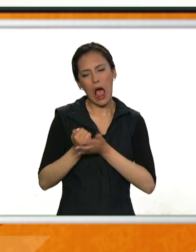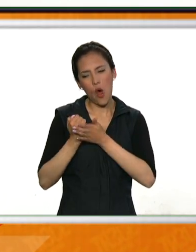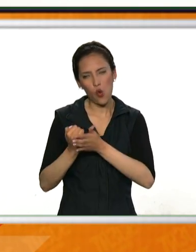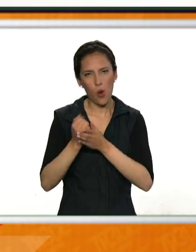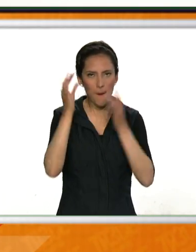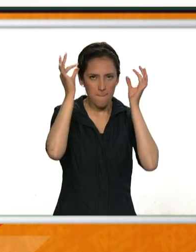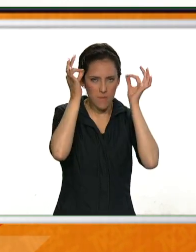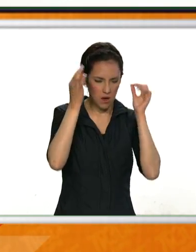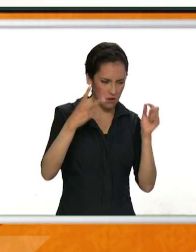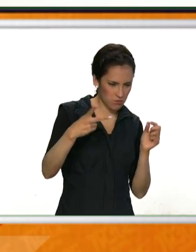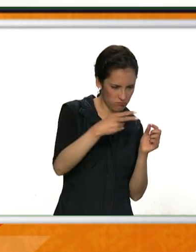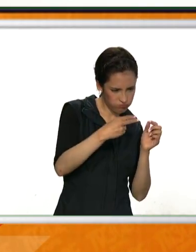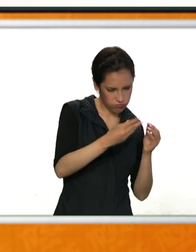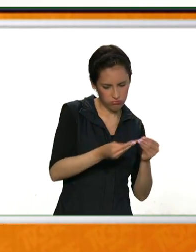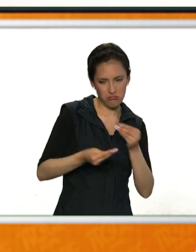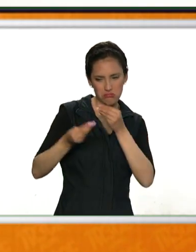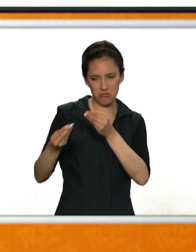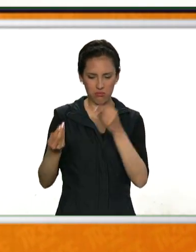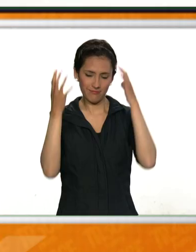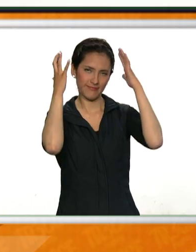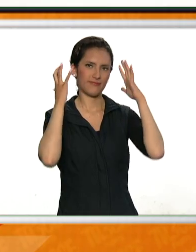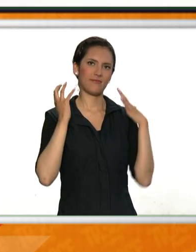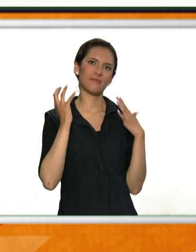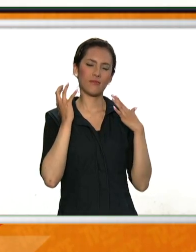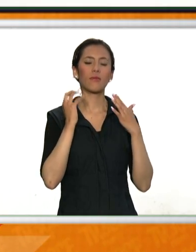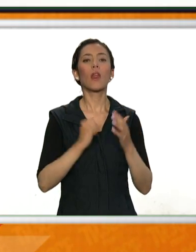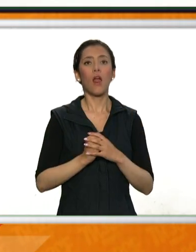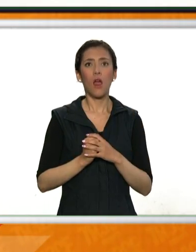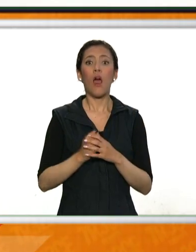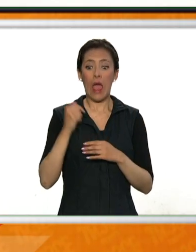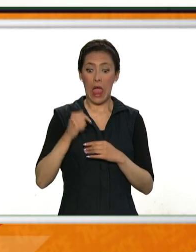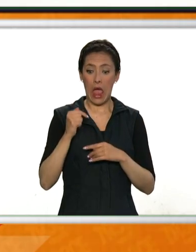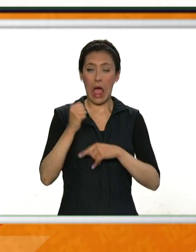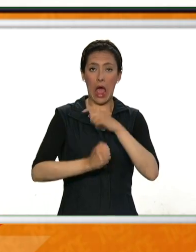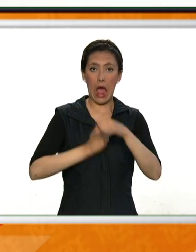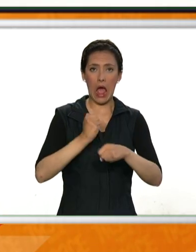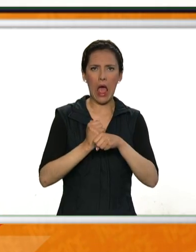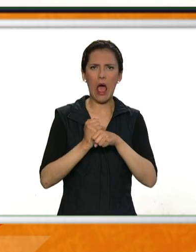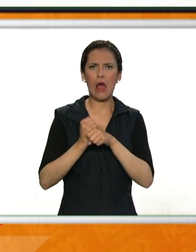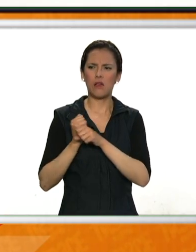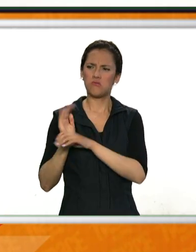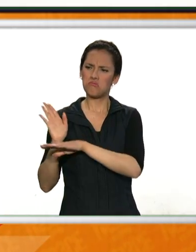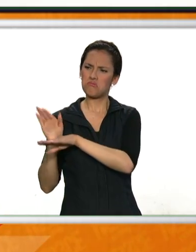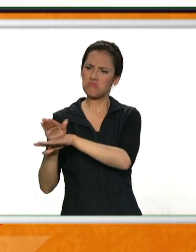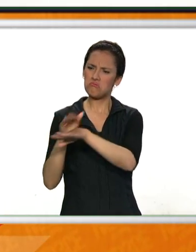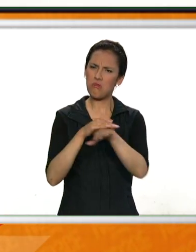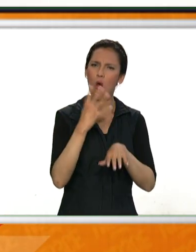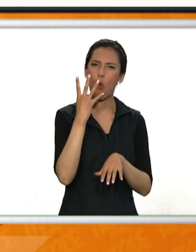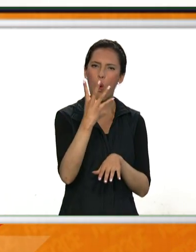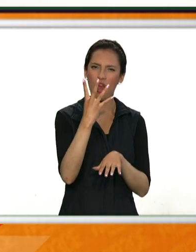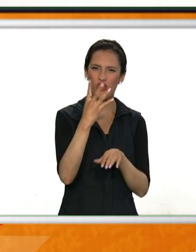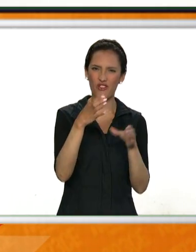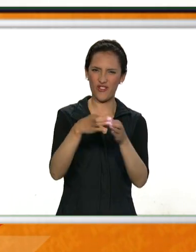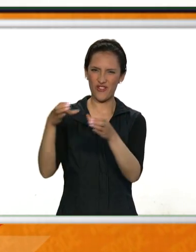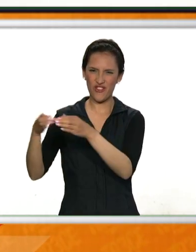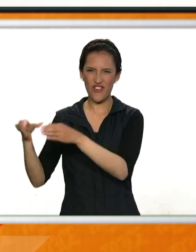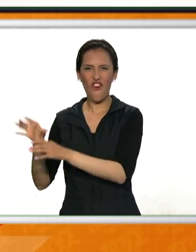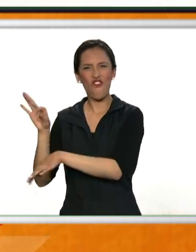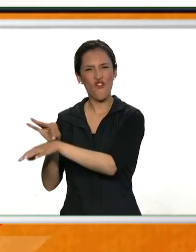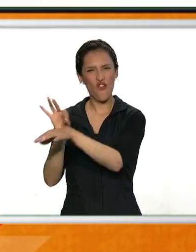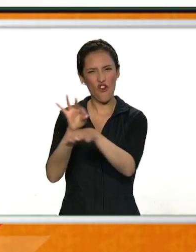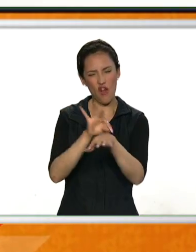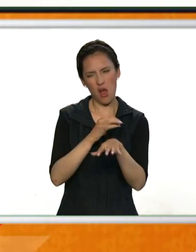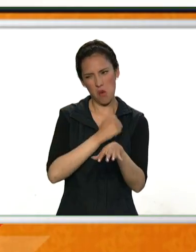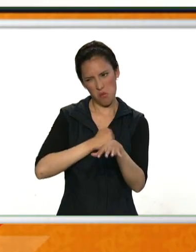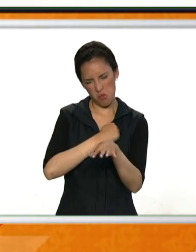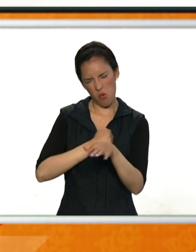Este año en particular hemos convocado a más de cuatro fundaciones quienes van a recibir este